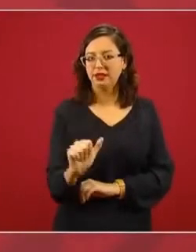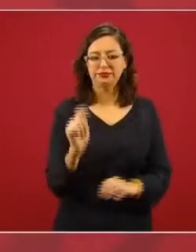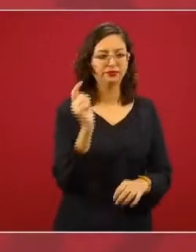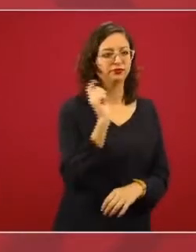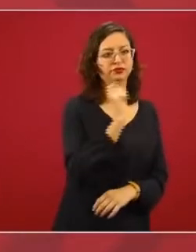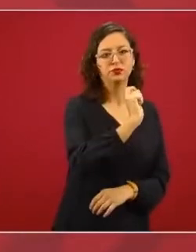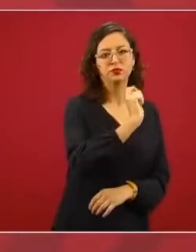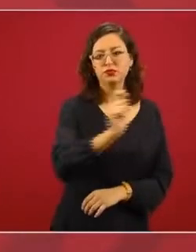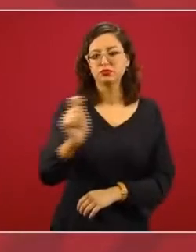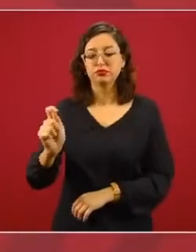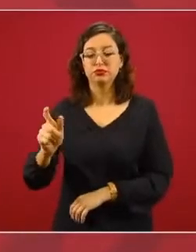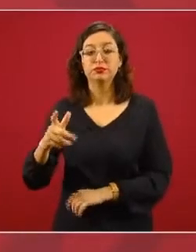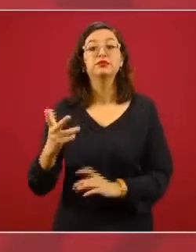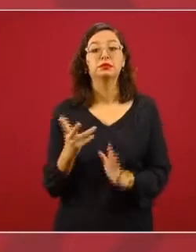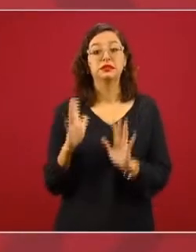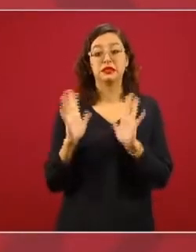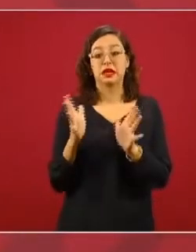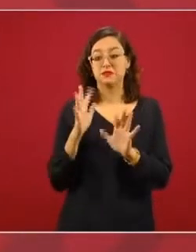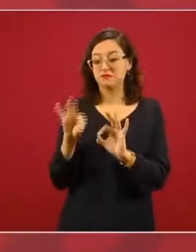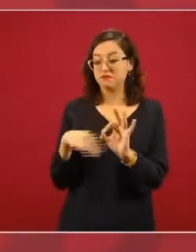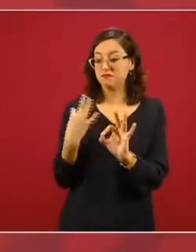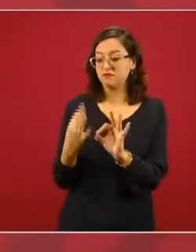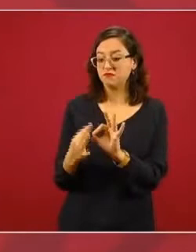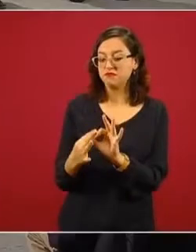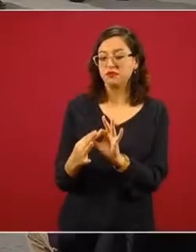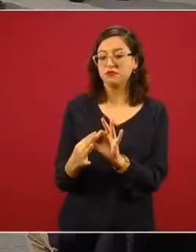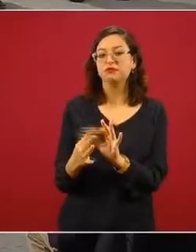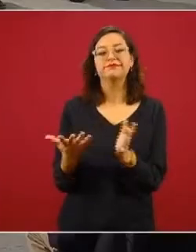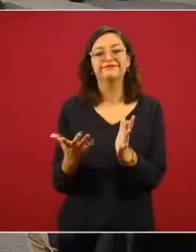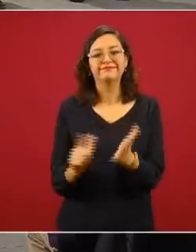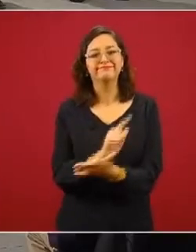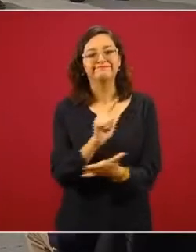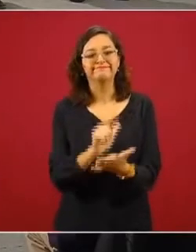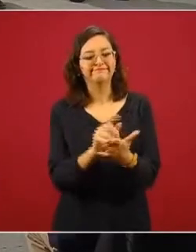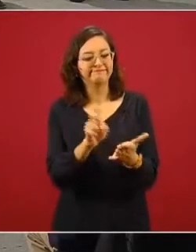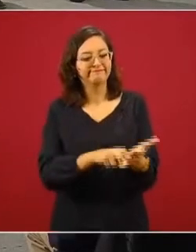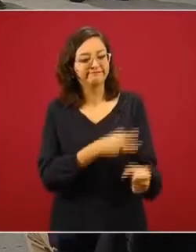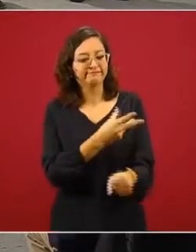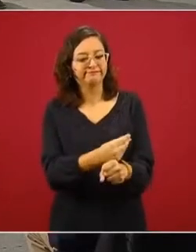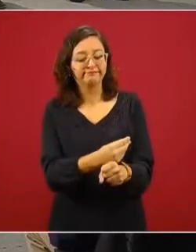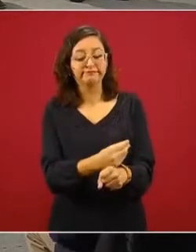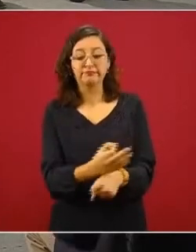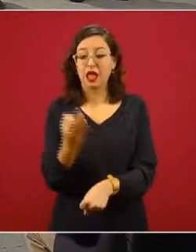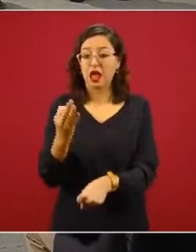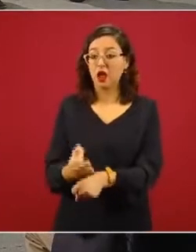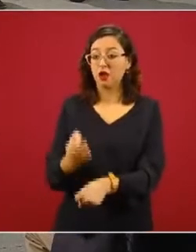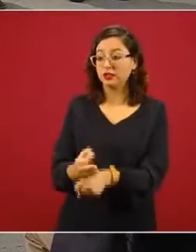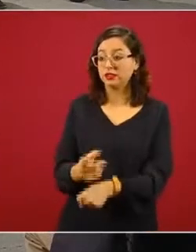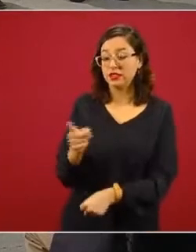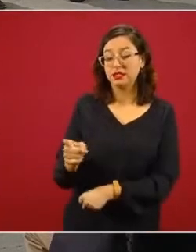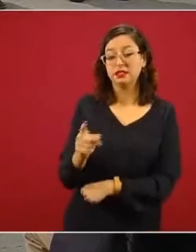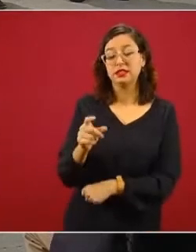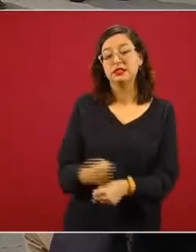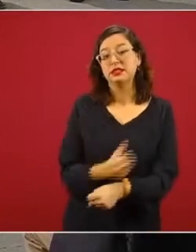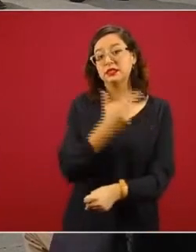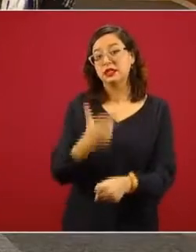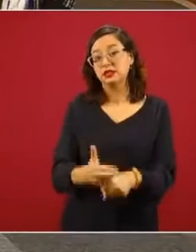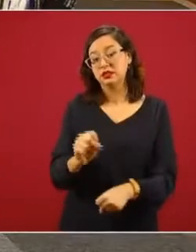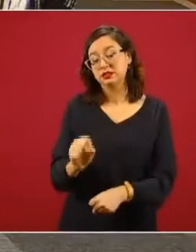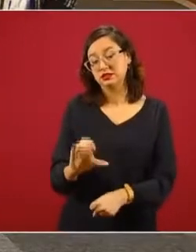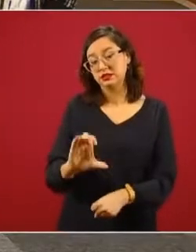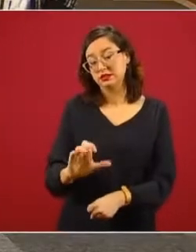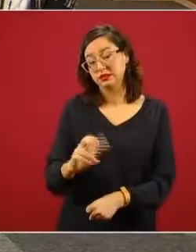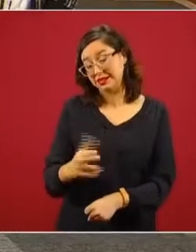Esto se logró, repito, por una reforma. Y el secretario de Hacienda les va a explicar en qué consistió esta